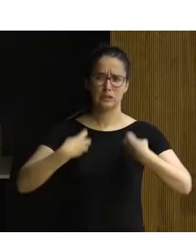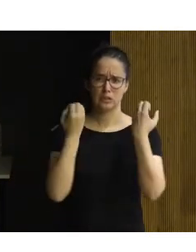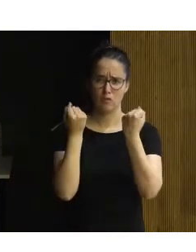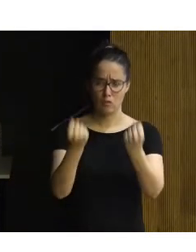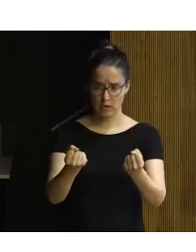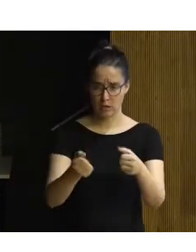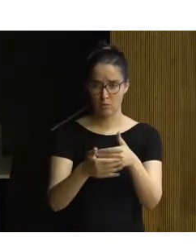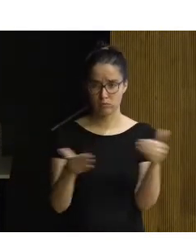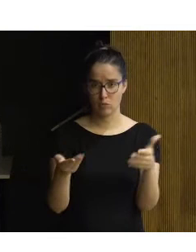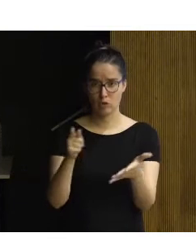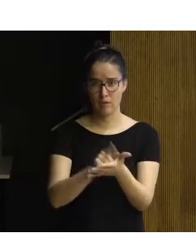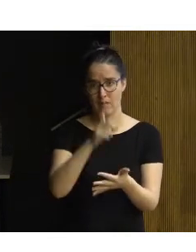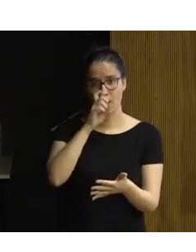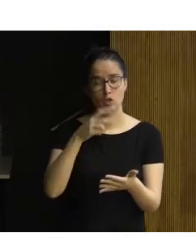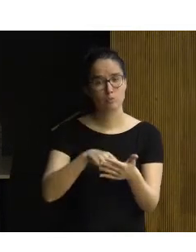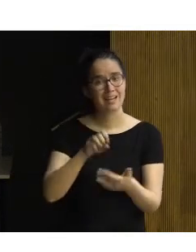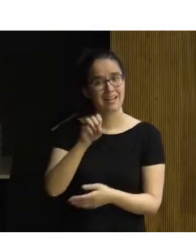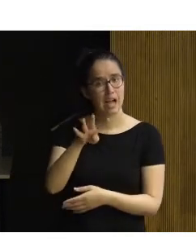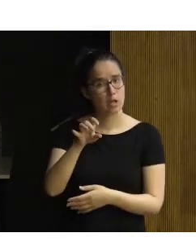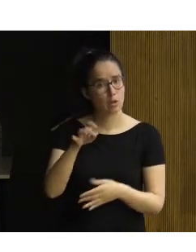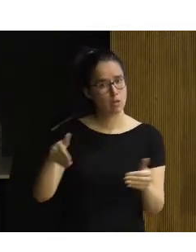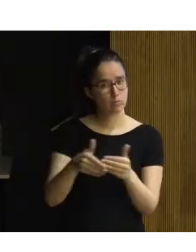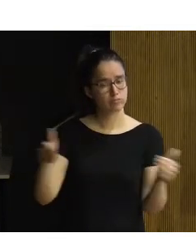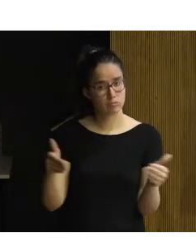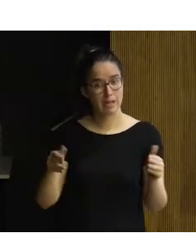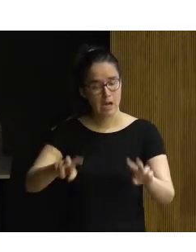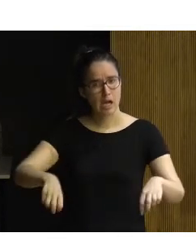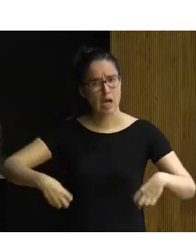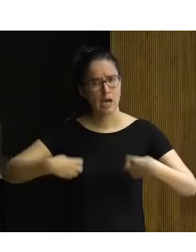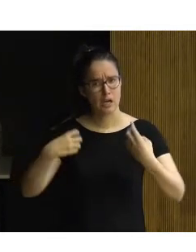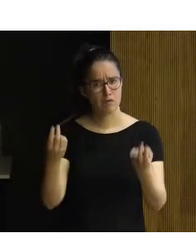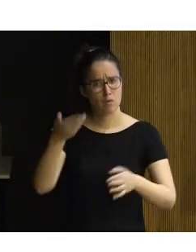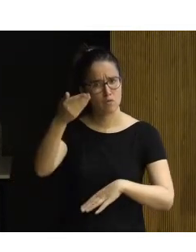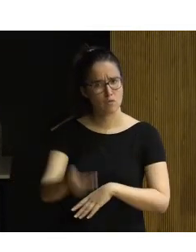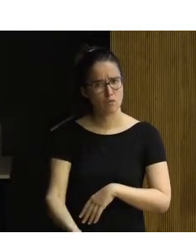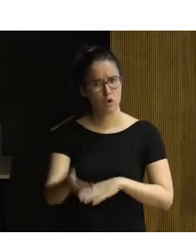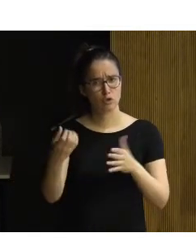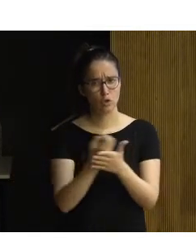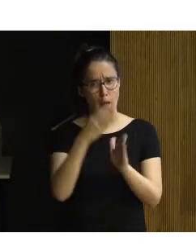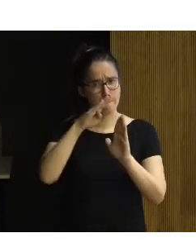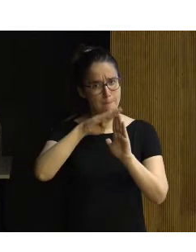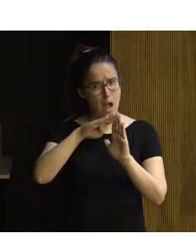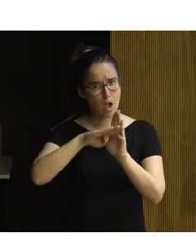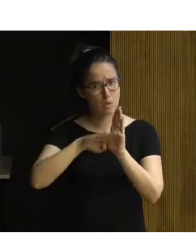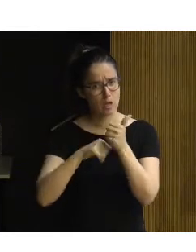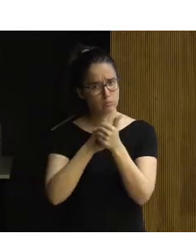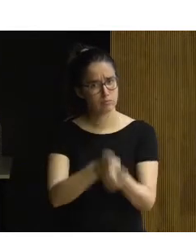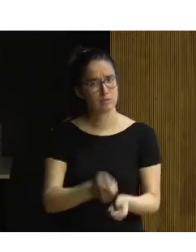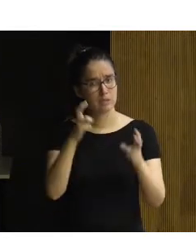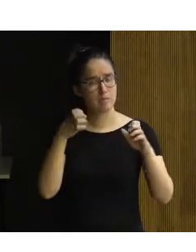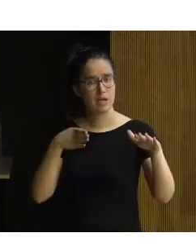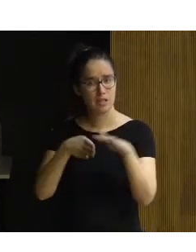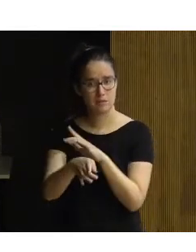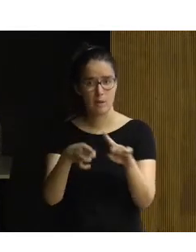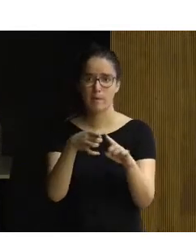y volvió a abrir al público en 2014, y durante esa reforma se han tenido muy en cuenta todas las pautas de accesibilidad para